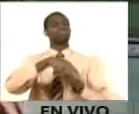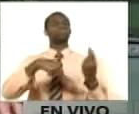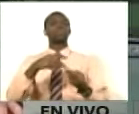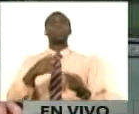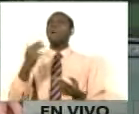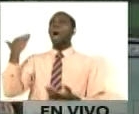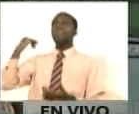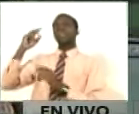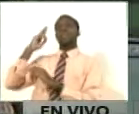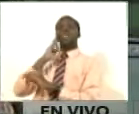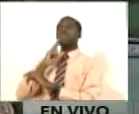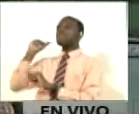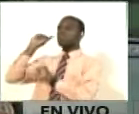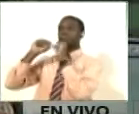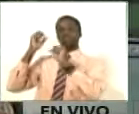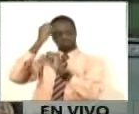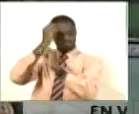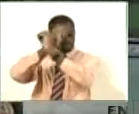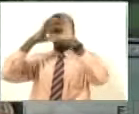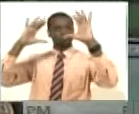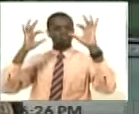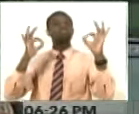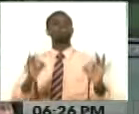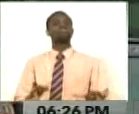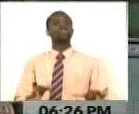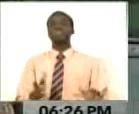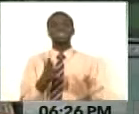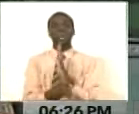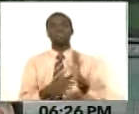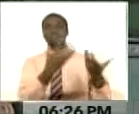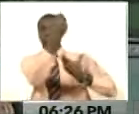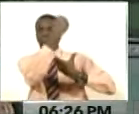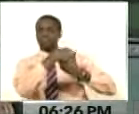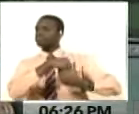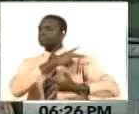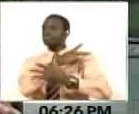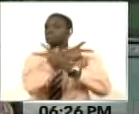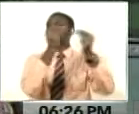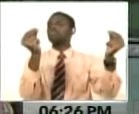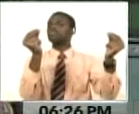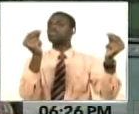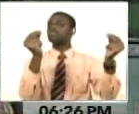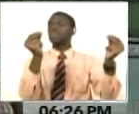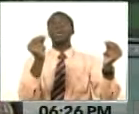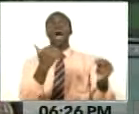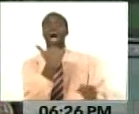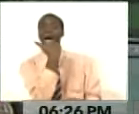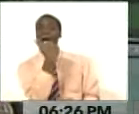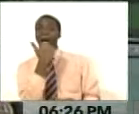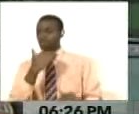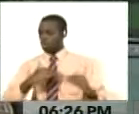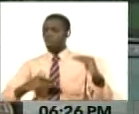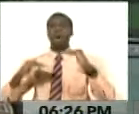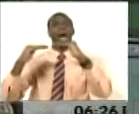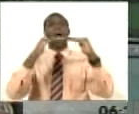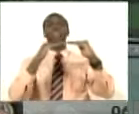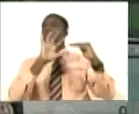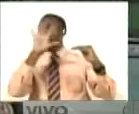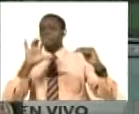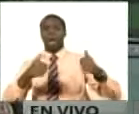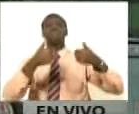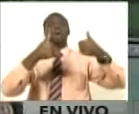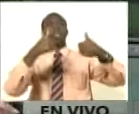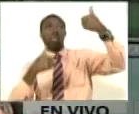que promueve el no intervencionismo, que defiende la igualdad soberana de los Estados,